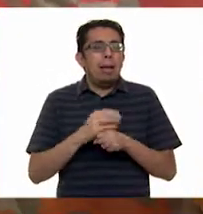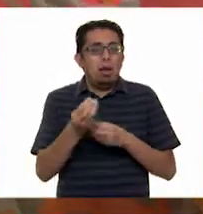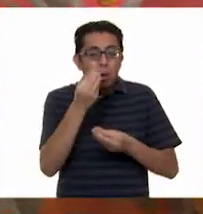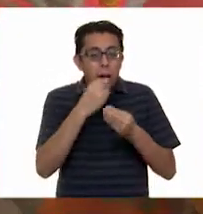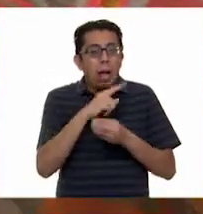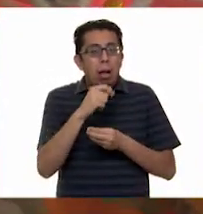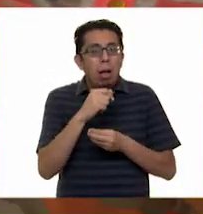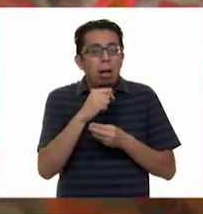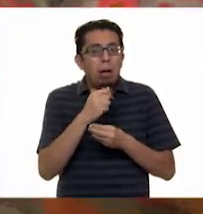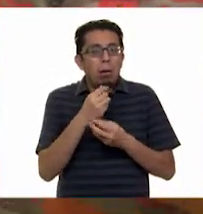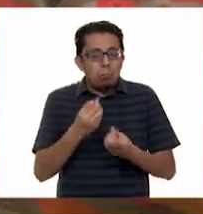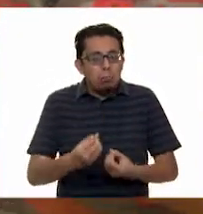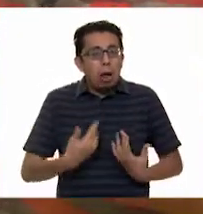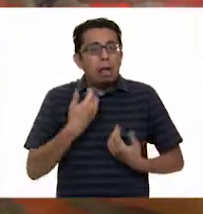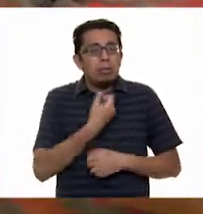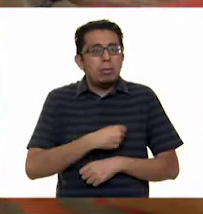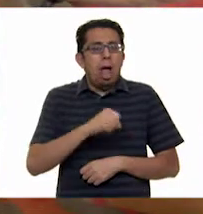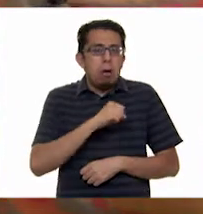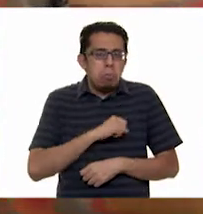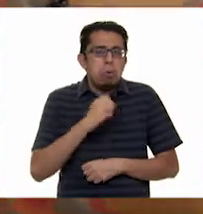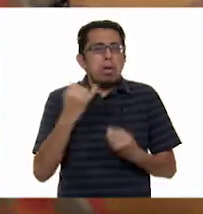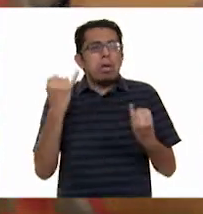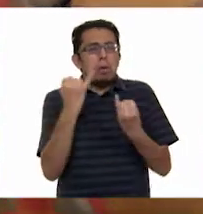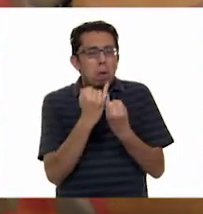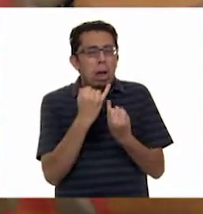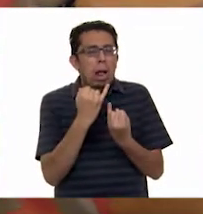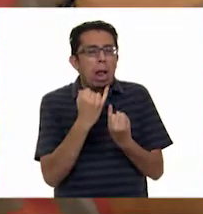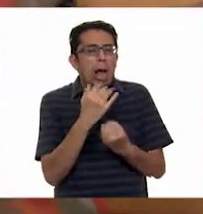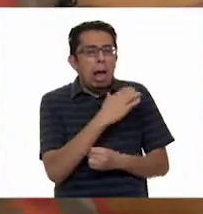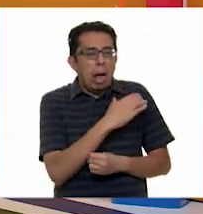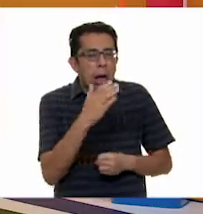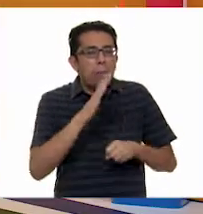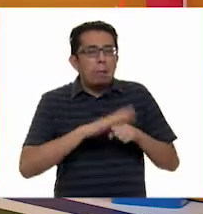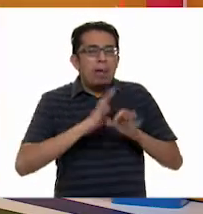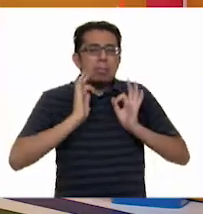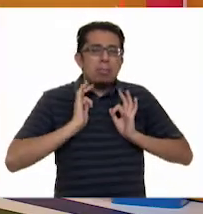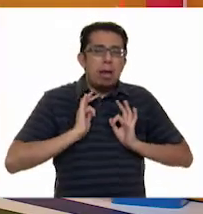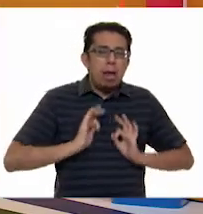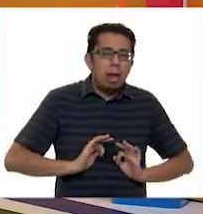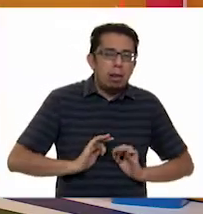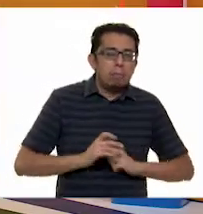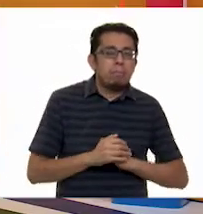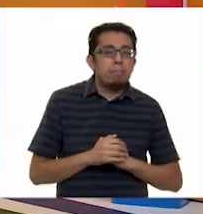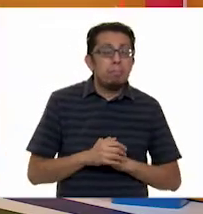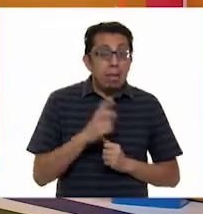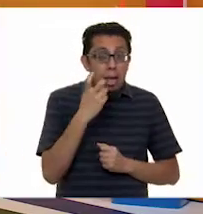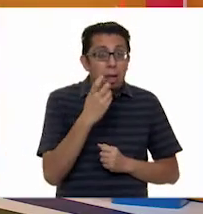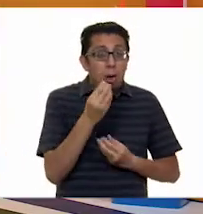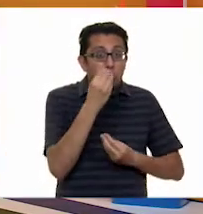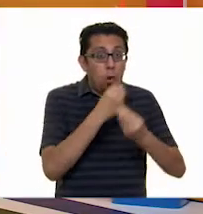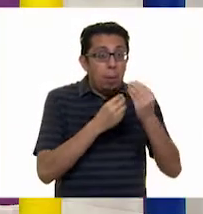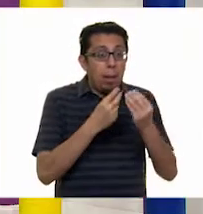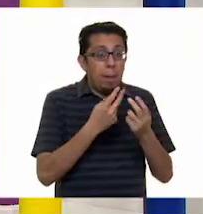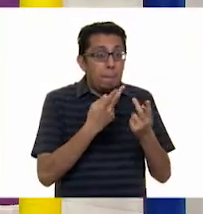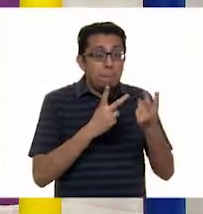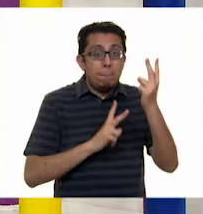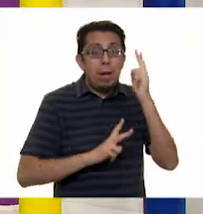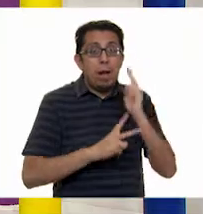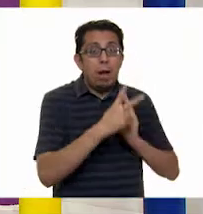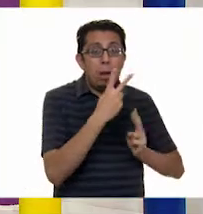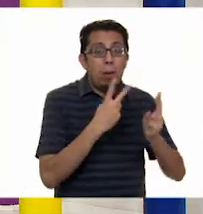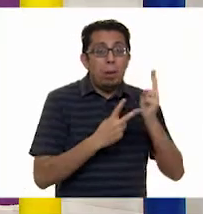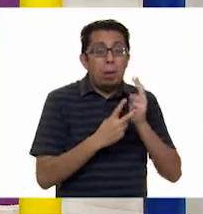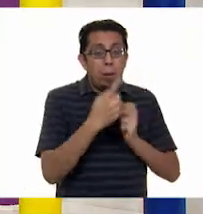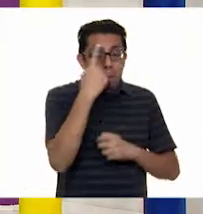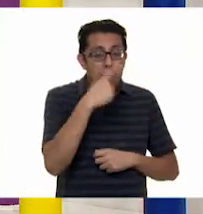tranquilidad del campo a la de la ciudad. Ajá, y comer vegetales para estar saludables. Sí, pero a mí,